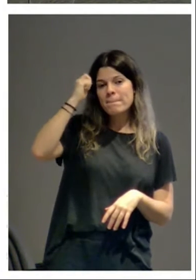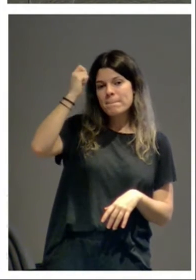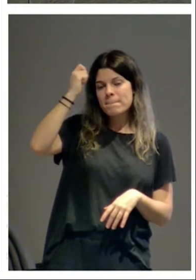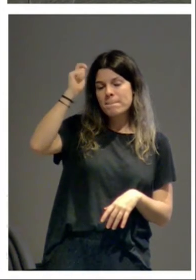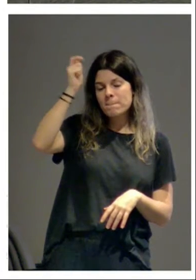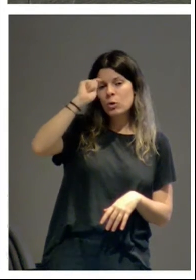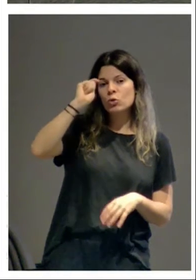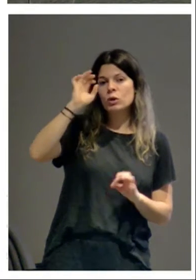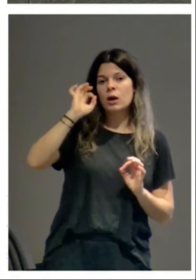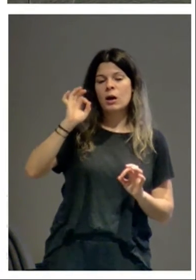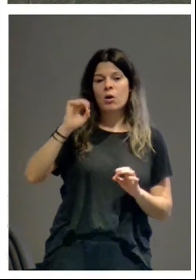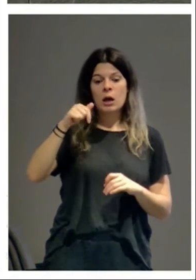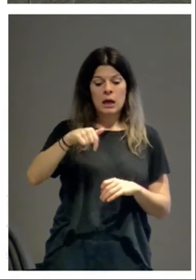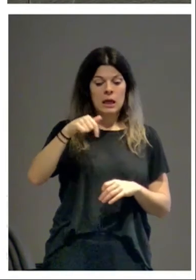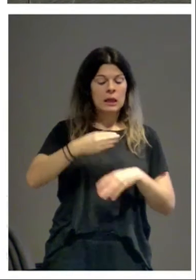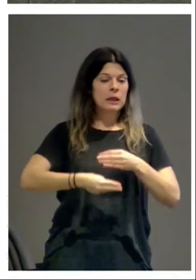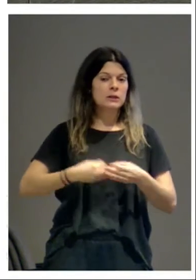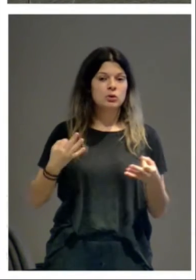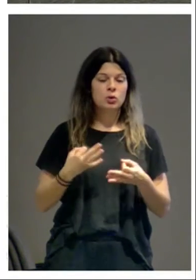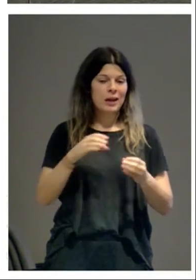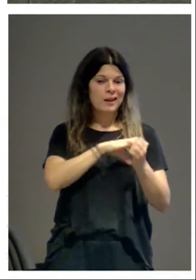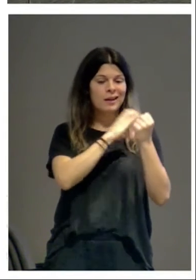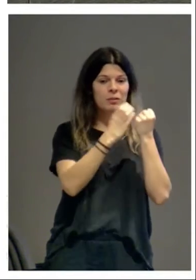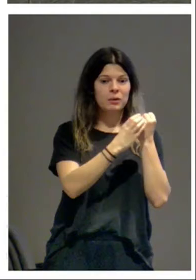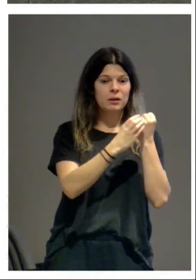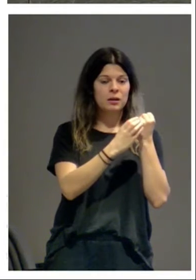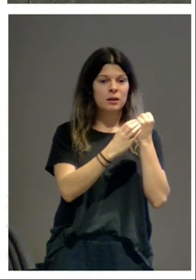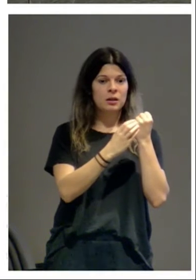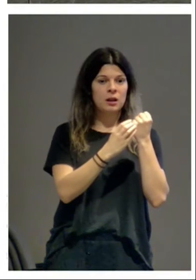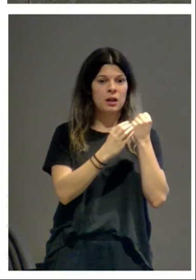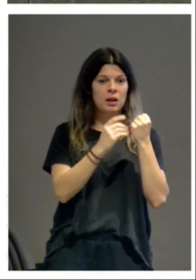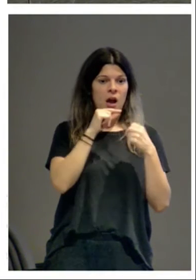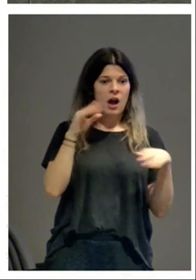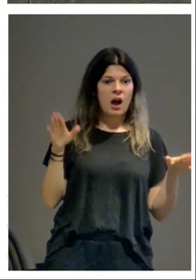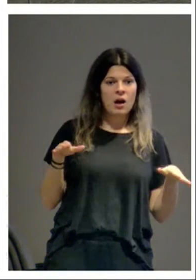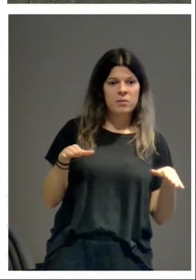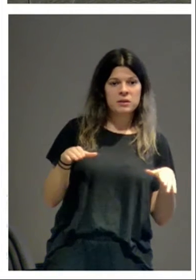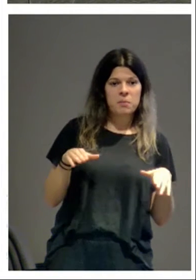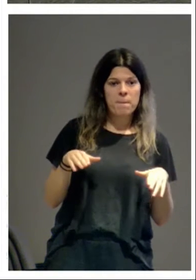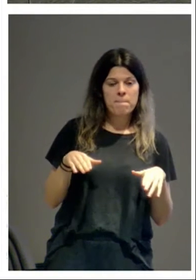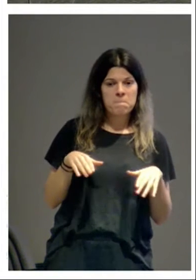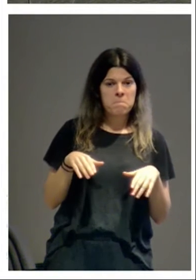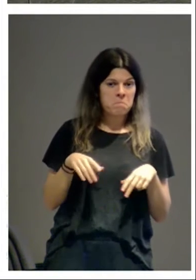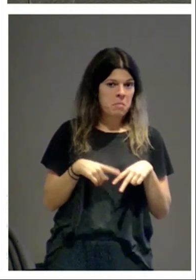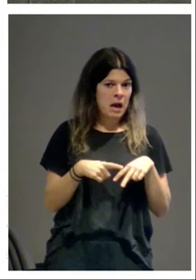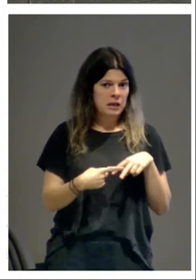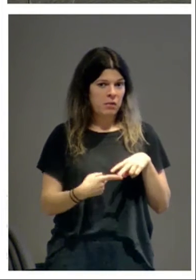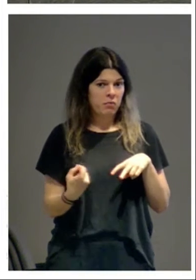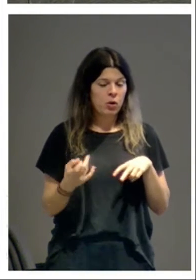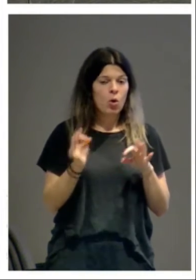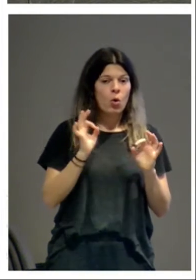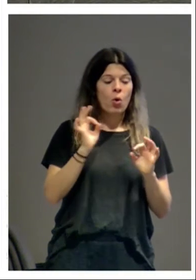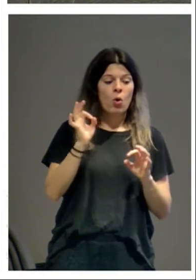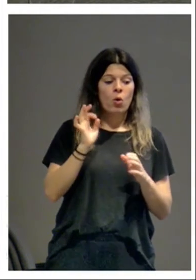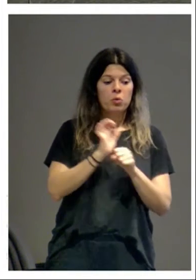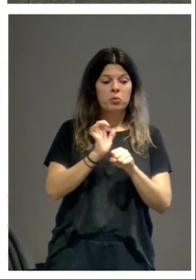¿Qué había hecho aquí el capitel de los aves que se pican las patas? ¿O qué es lo que había esculpido él? Y